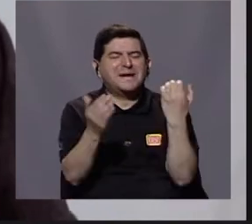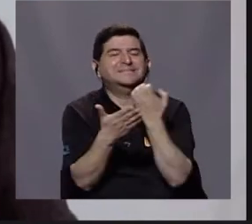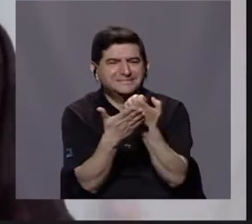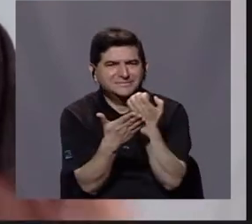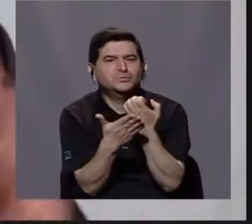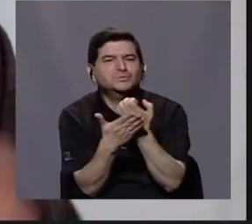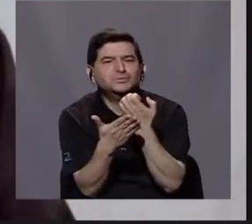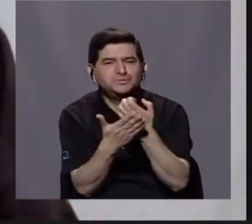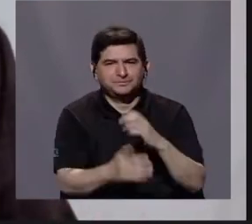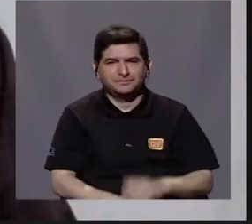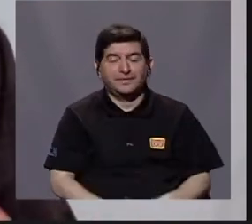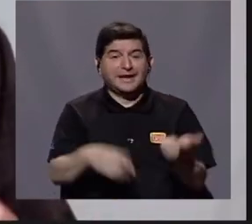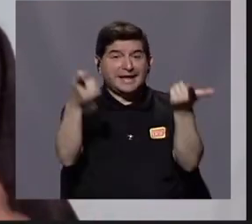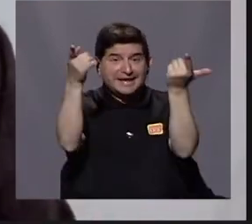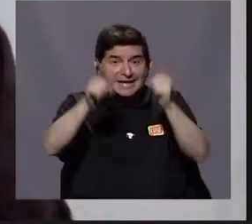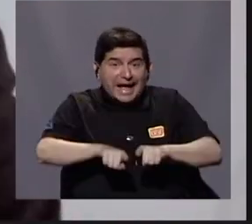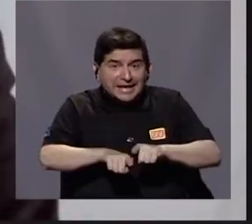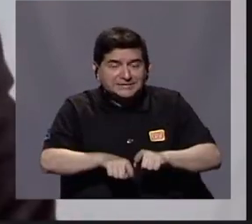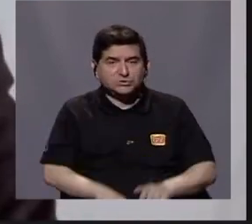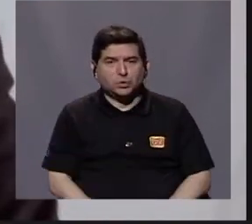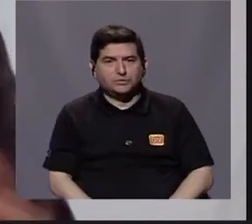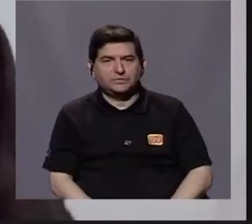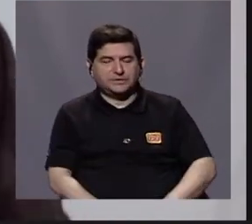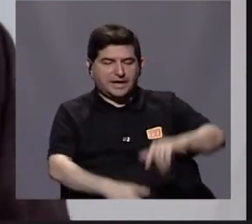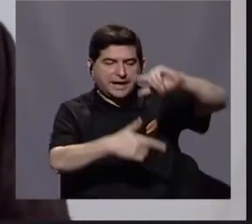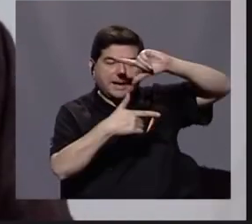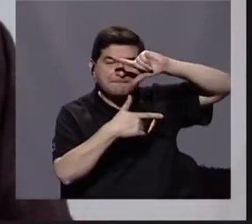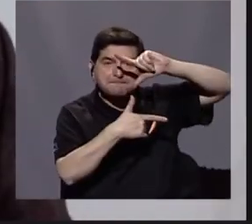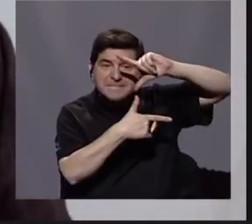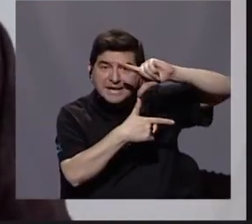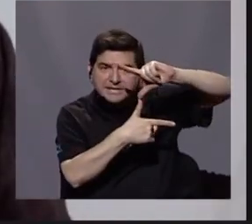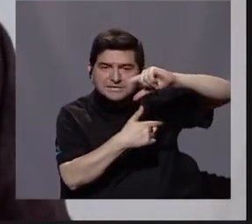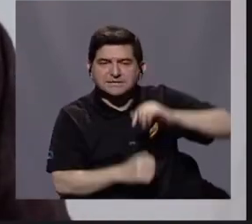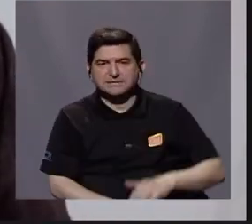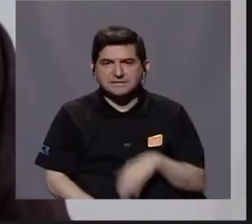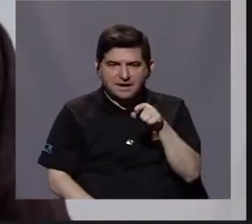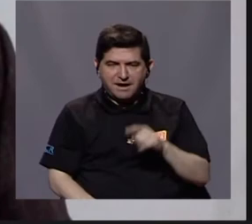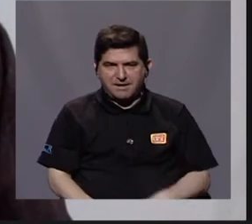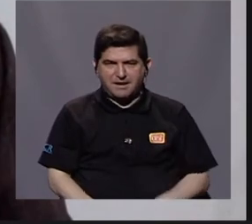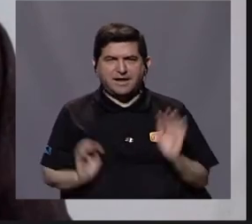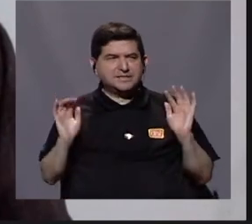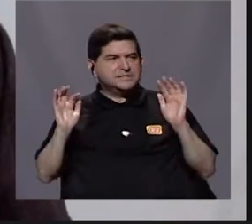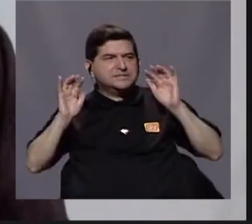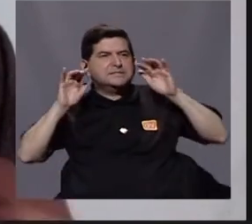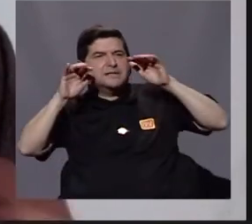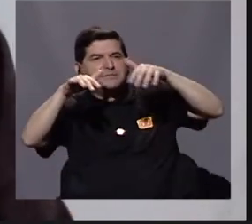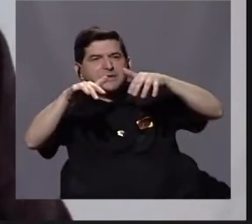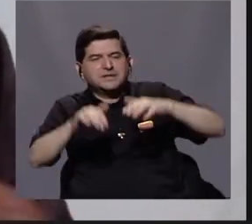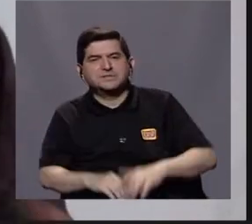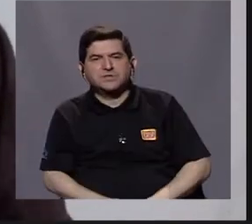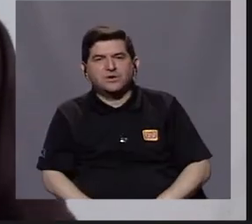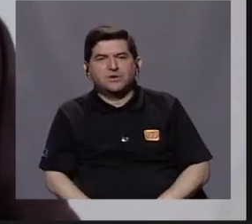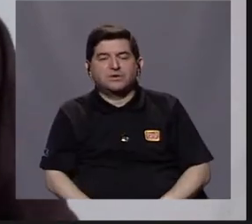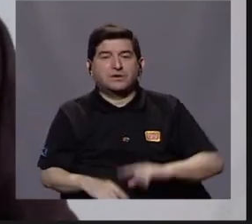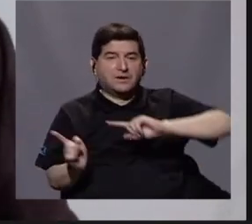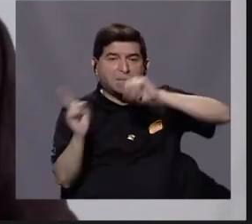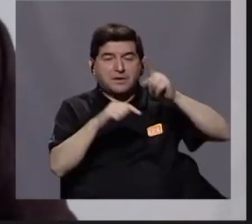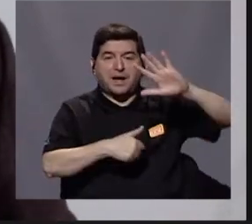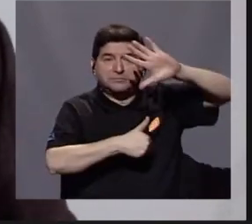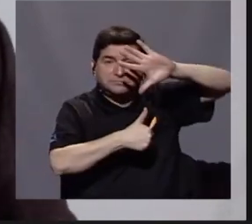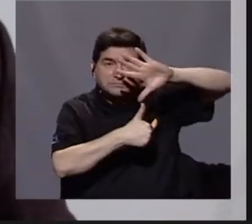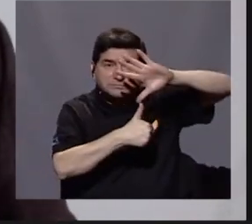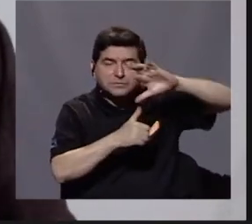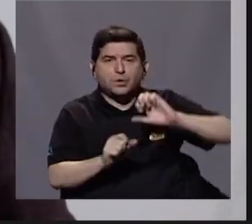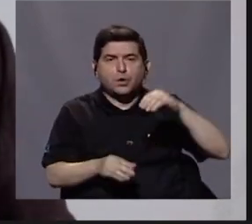En el caso de América Central, en esta migración hacia América del Norte, hay un